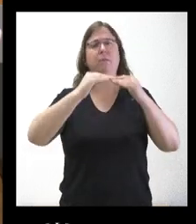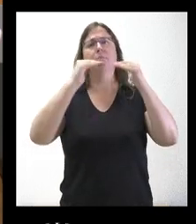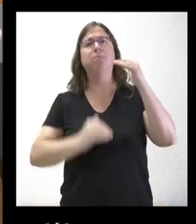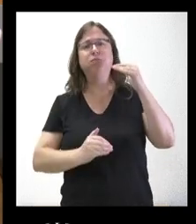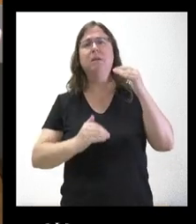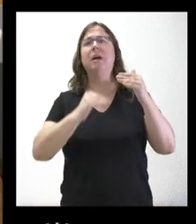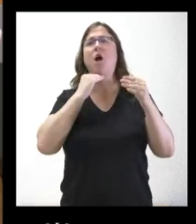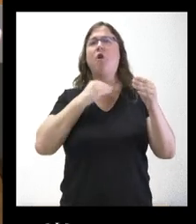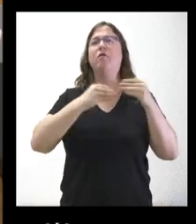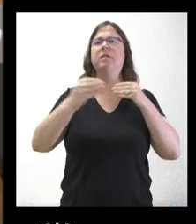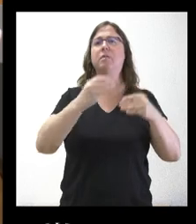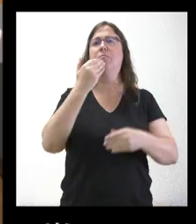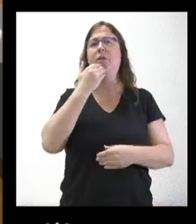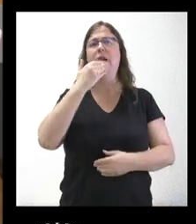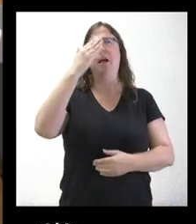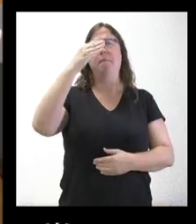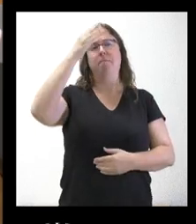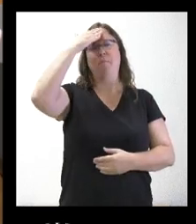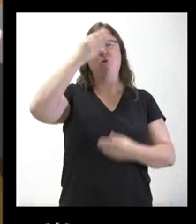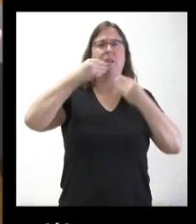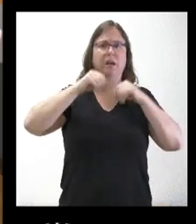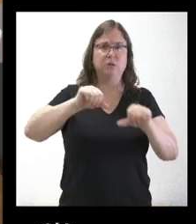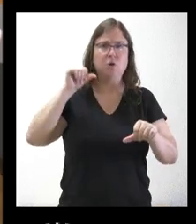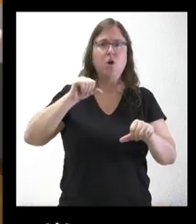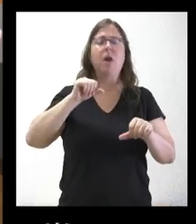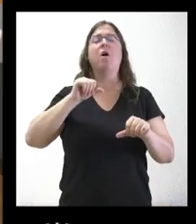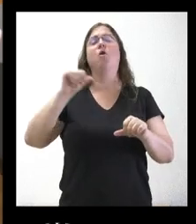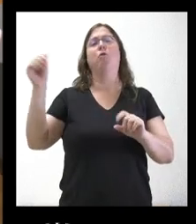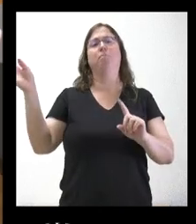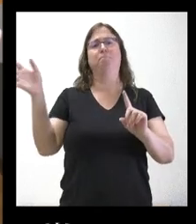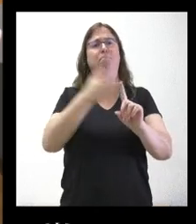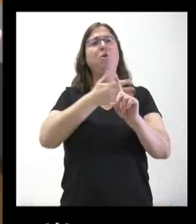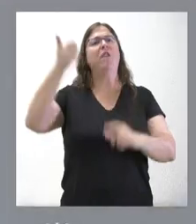postulados como, por ejemplo, la memoria histórica o con la violencia machista. Gracias.